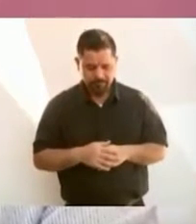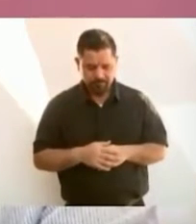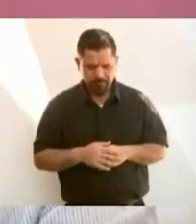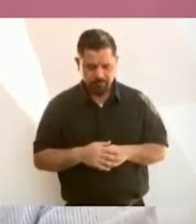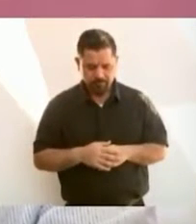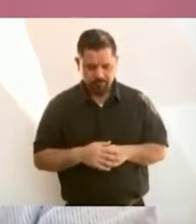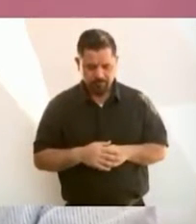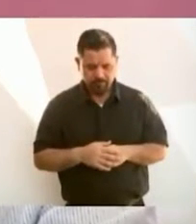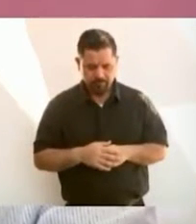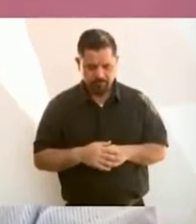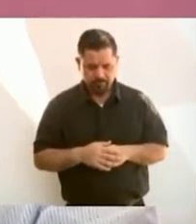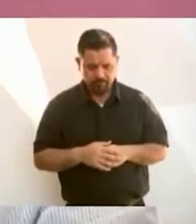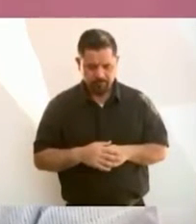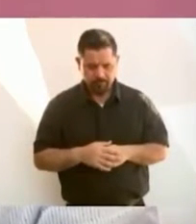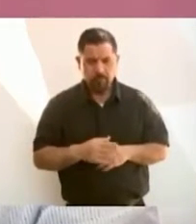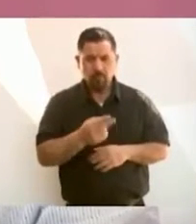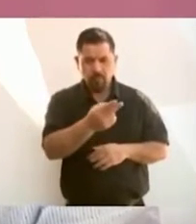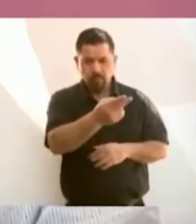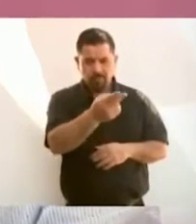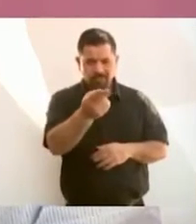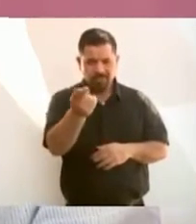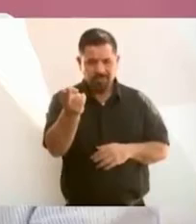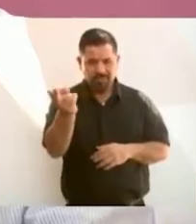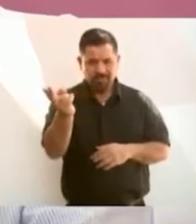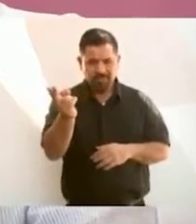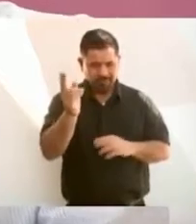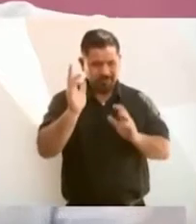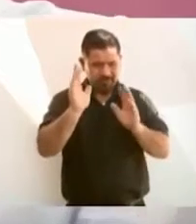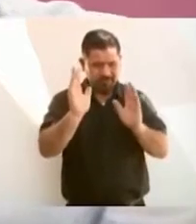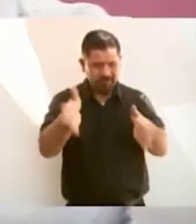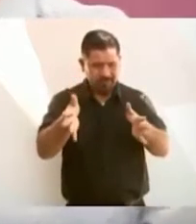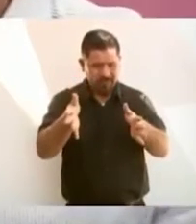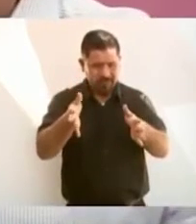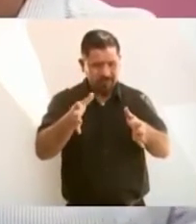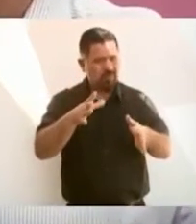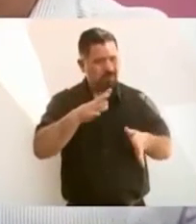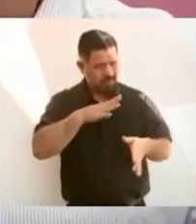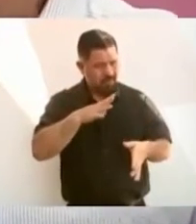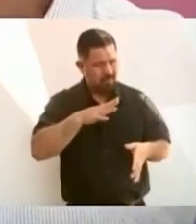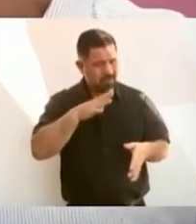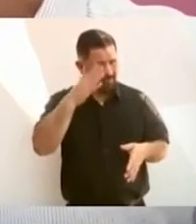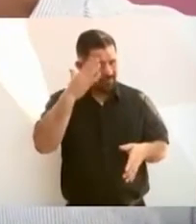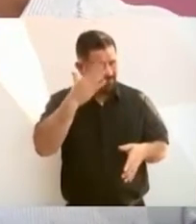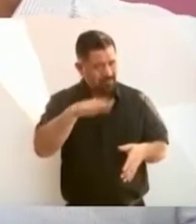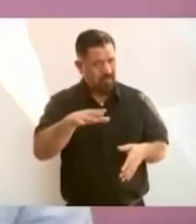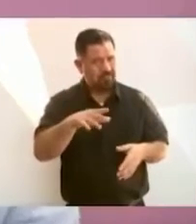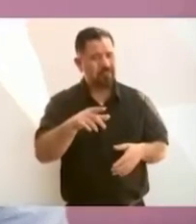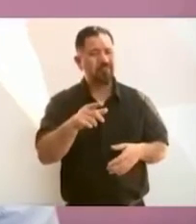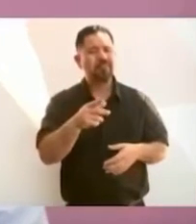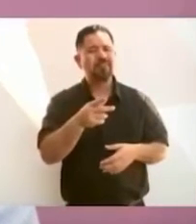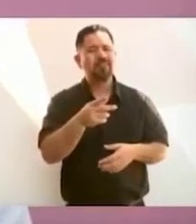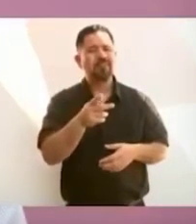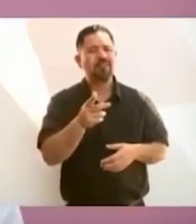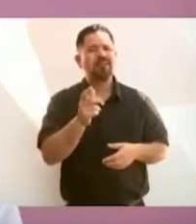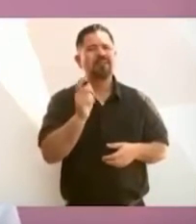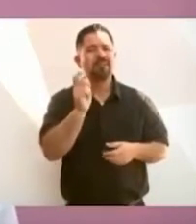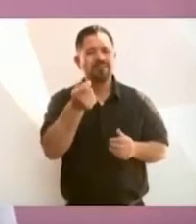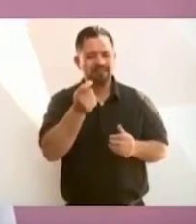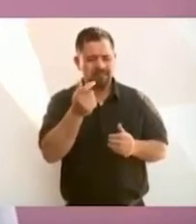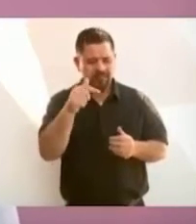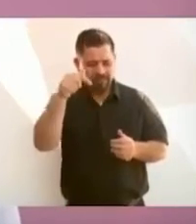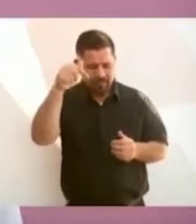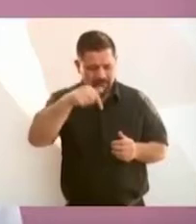Ustedes tienen, entre otras cosas, la ventaja de que